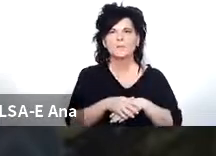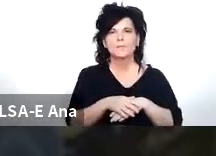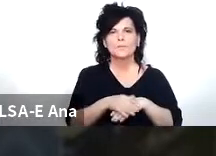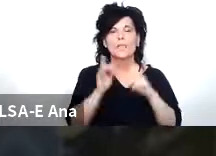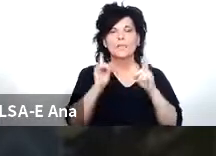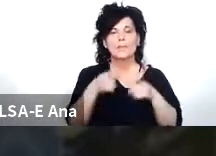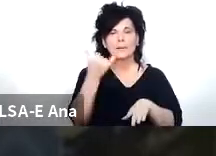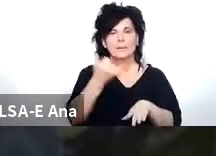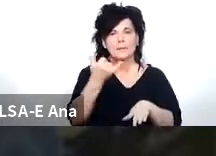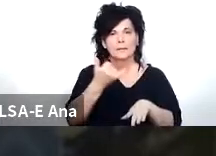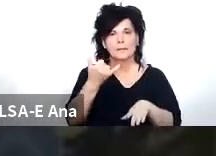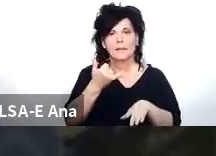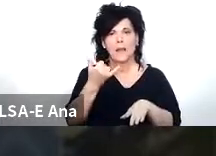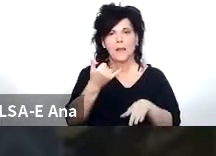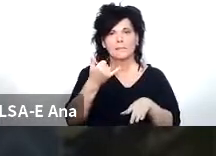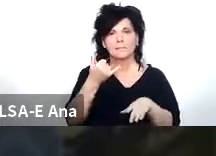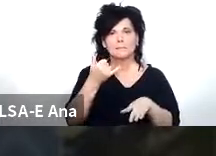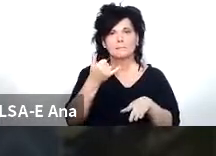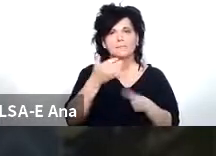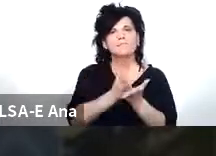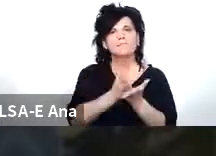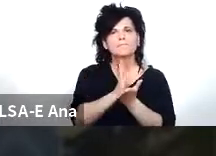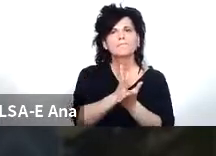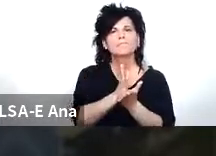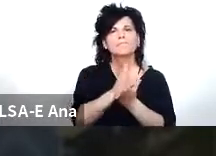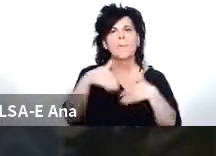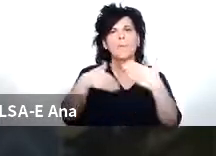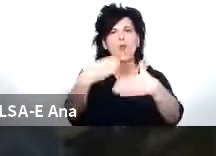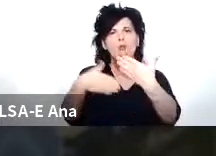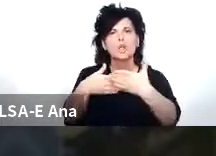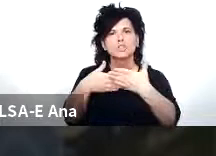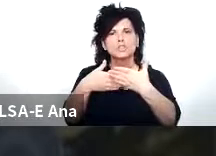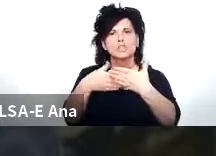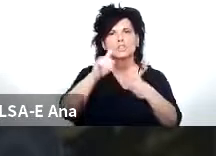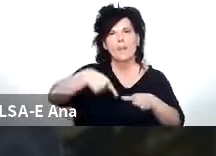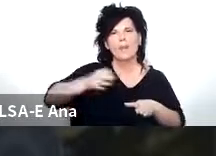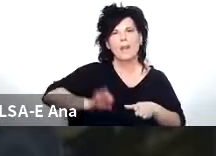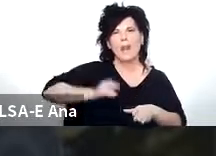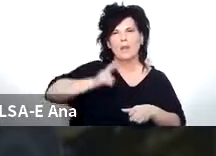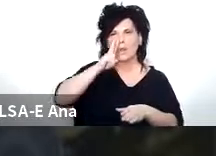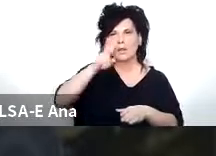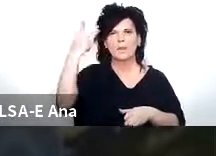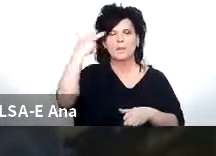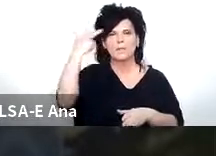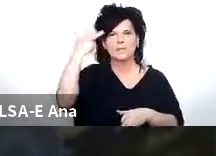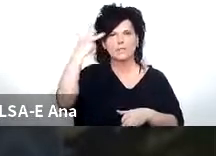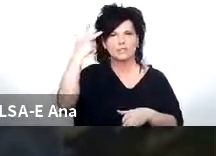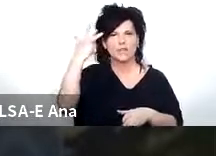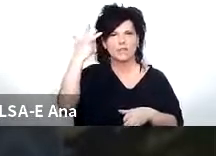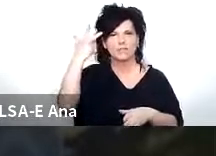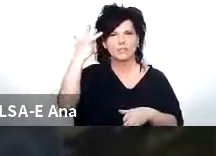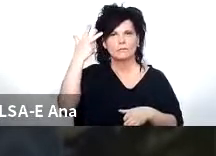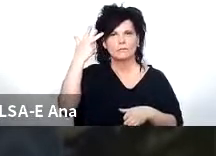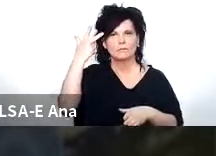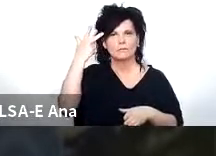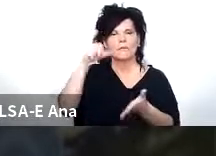tenemos la continuidad de un proceso que se viene dando desde el 2018 que es la generación de espacios de conexión ciudadana